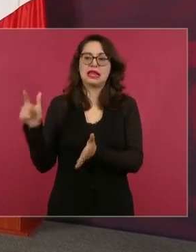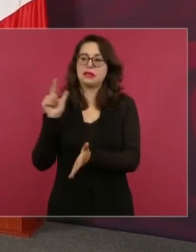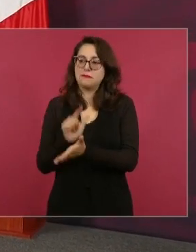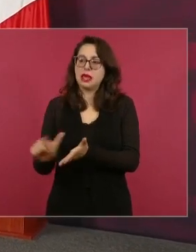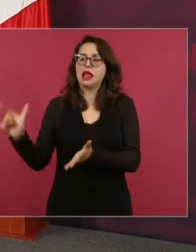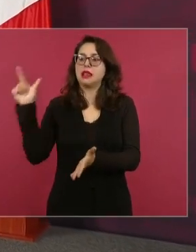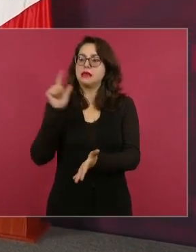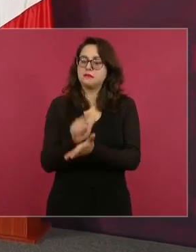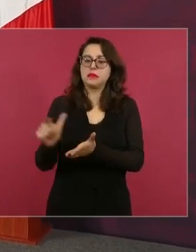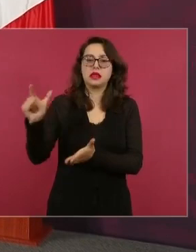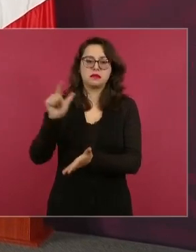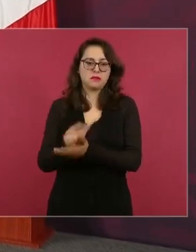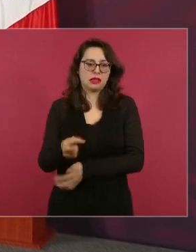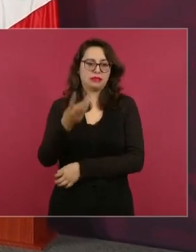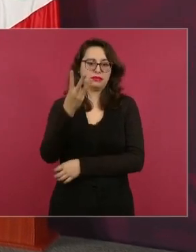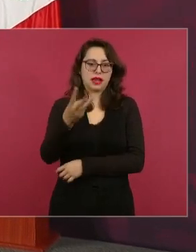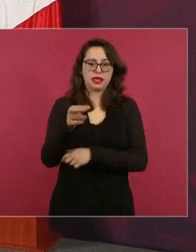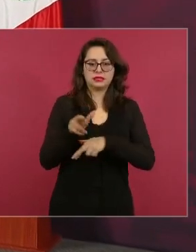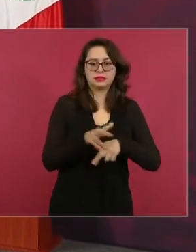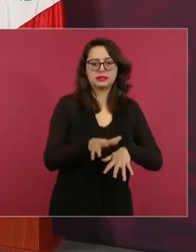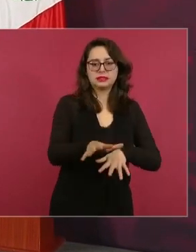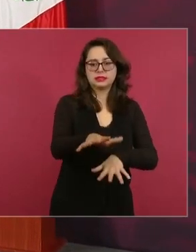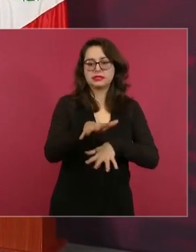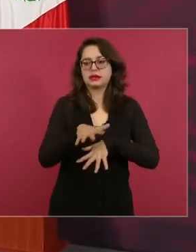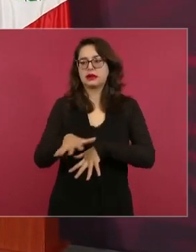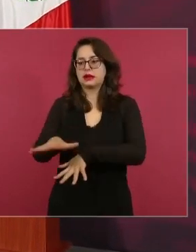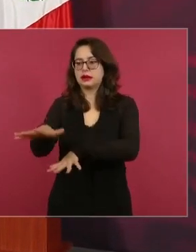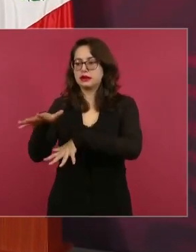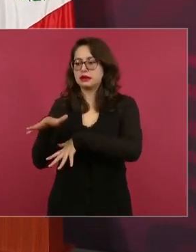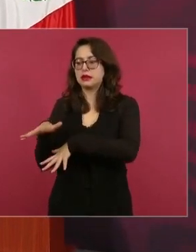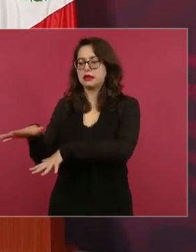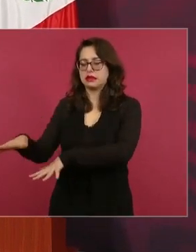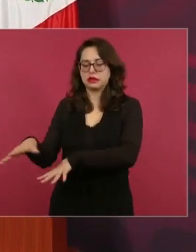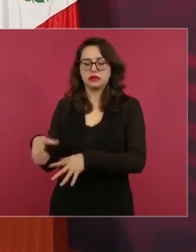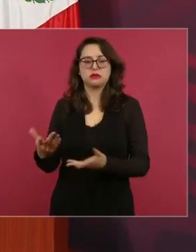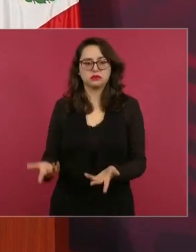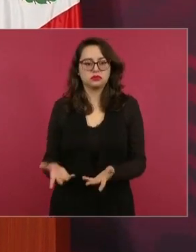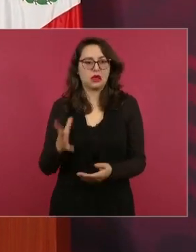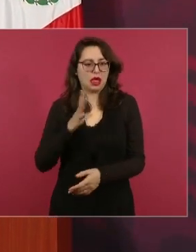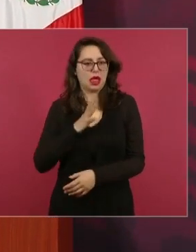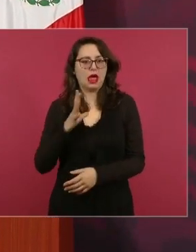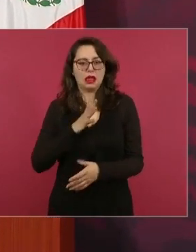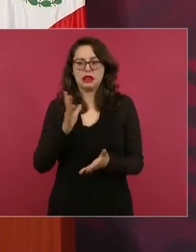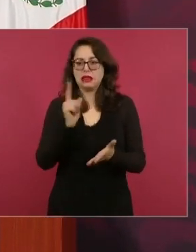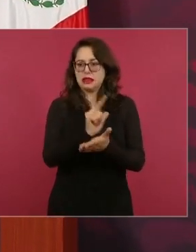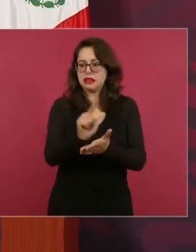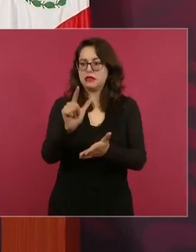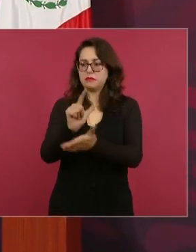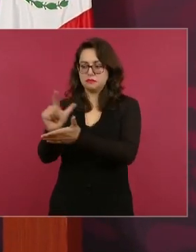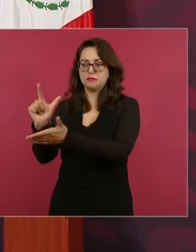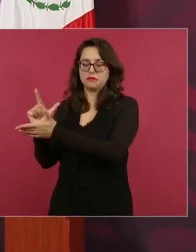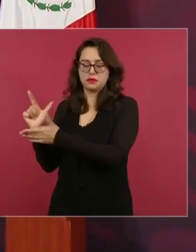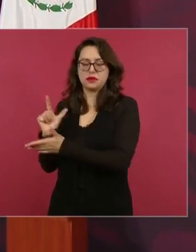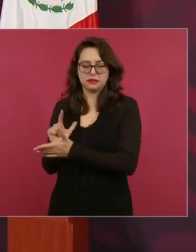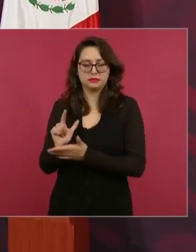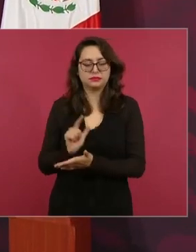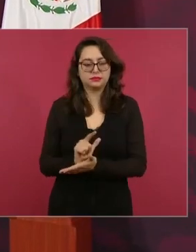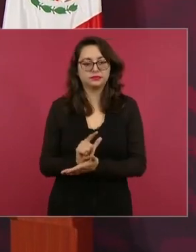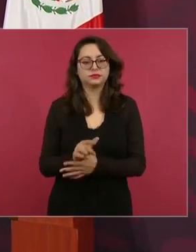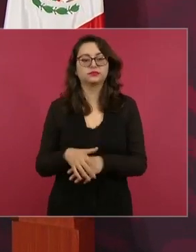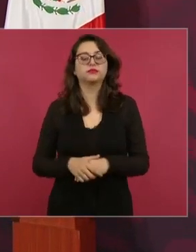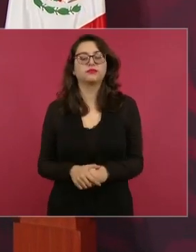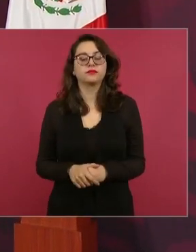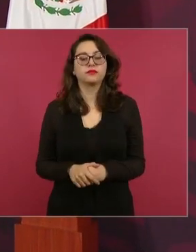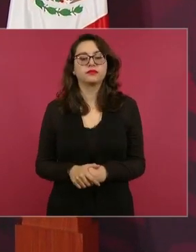en los tres ríos en en el Usumacinta ahí en el tapón de la